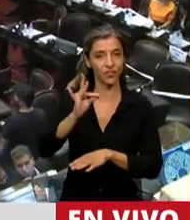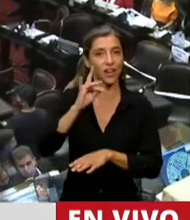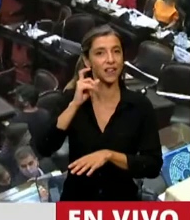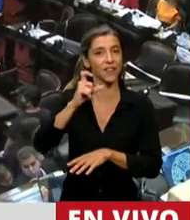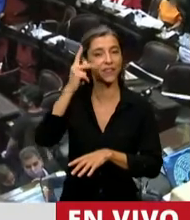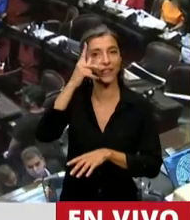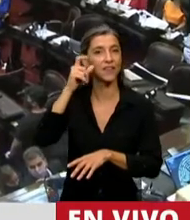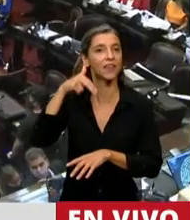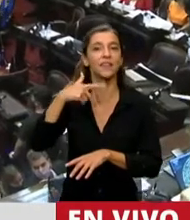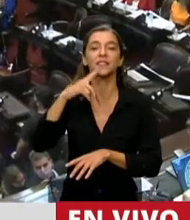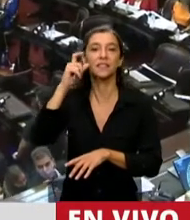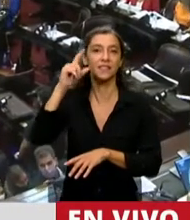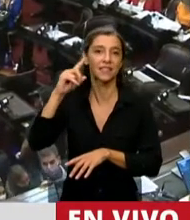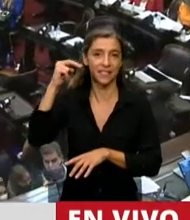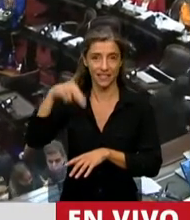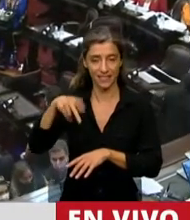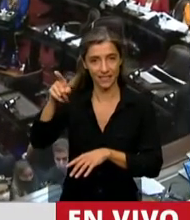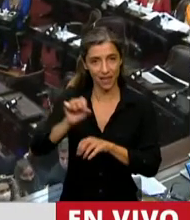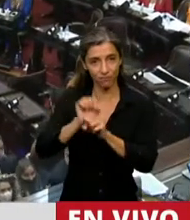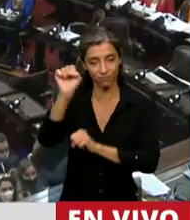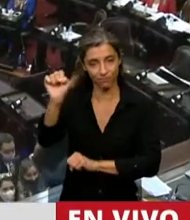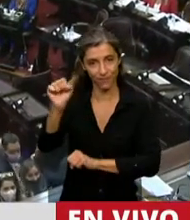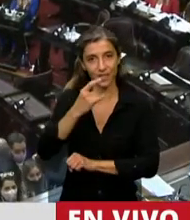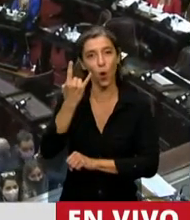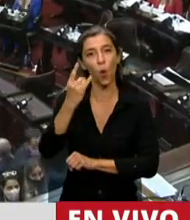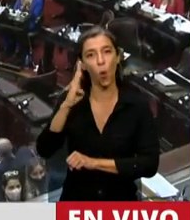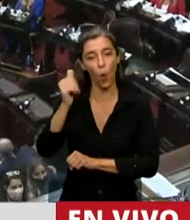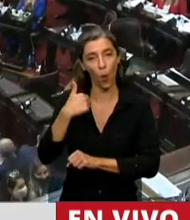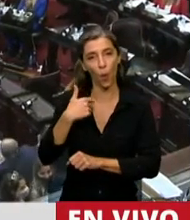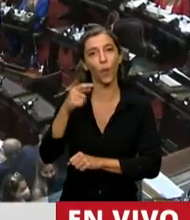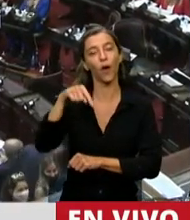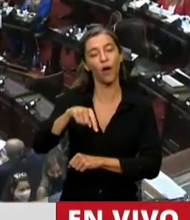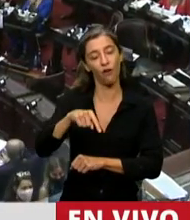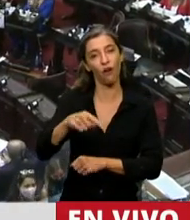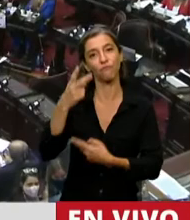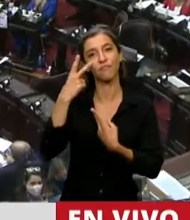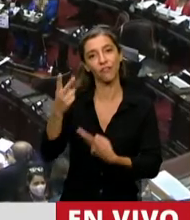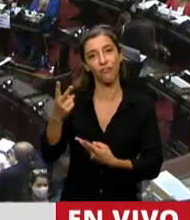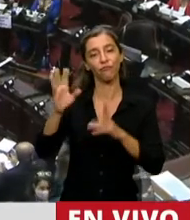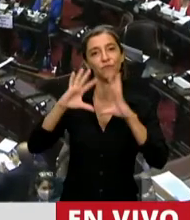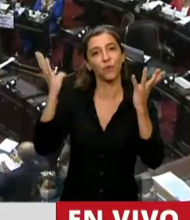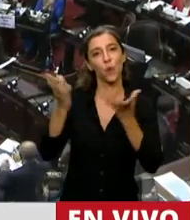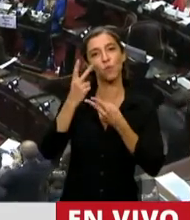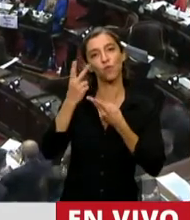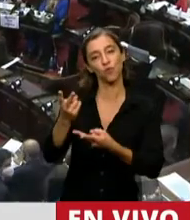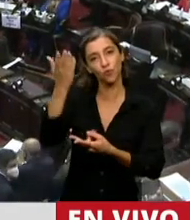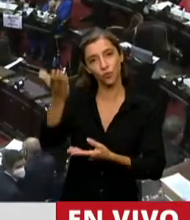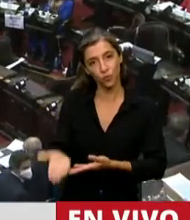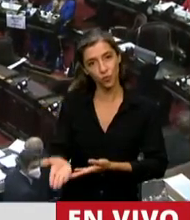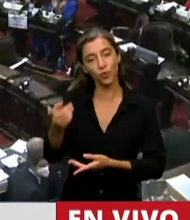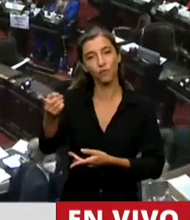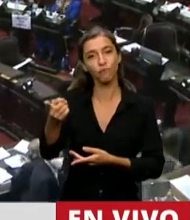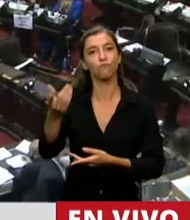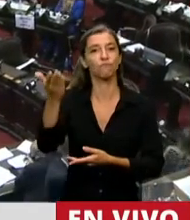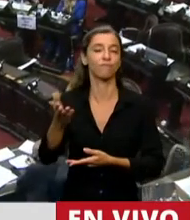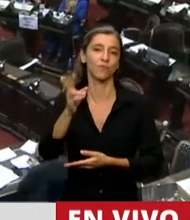la Facultad de Ciencias Exactas de la UBA, ha recibido un reconocimiento internacional por las mujeres